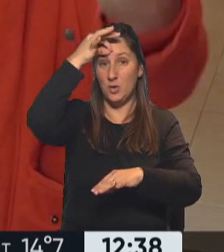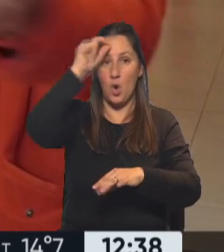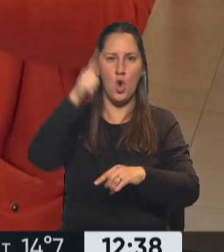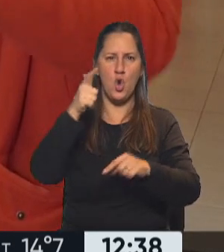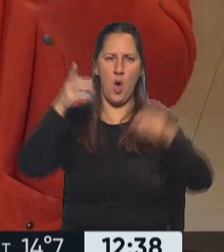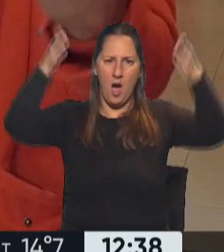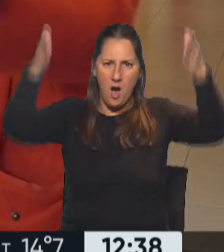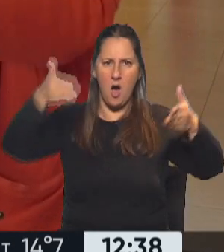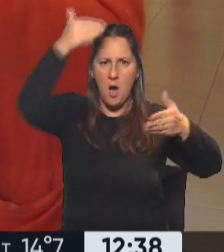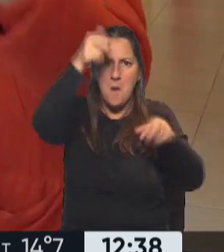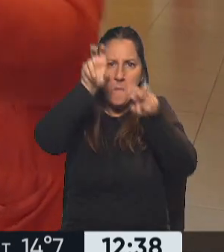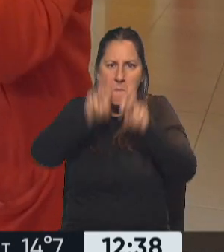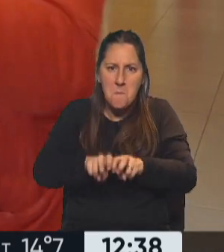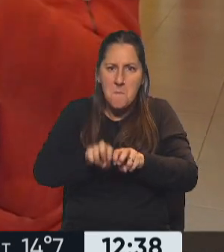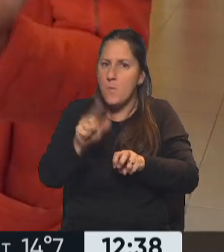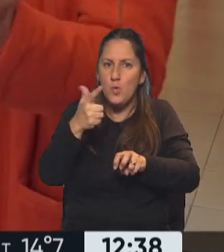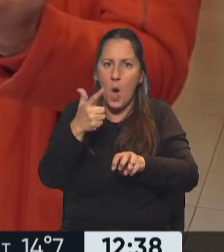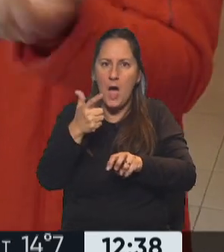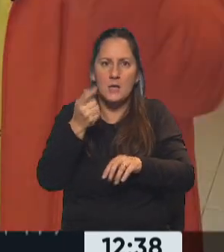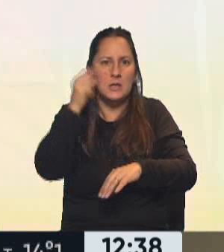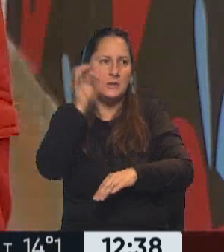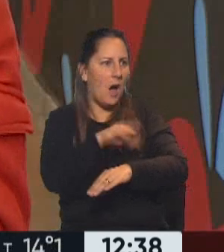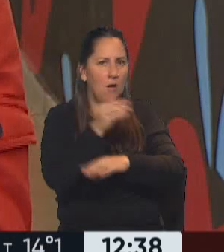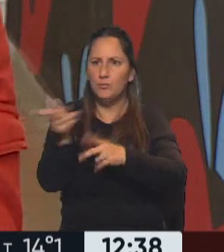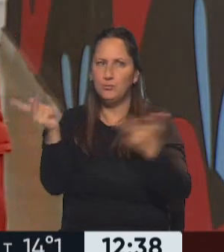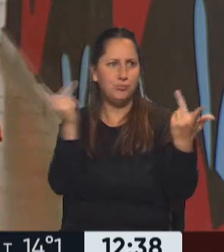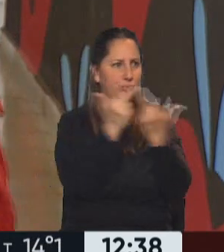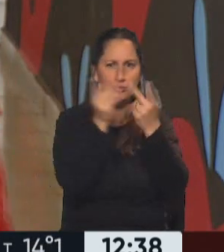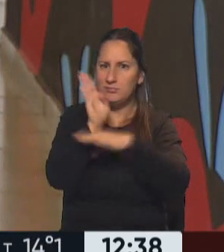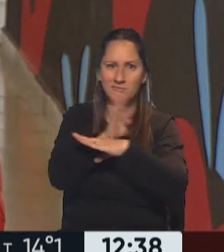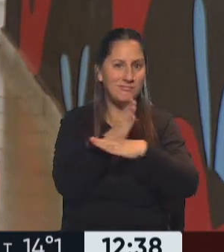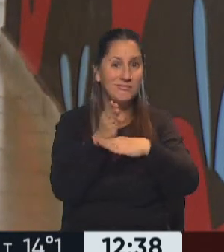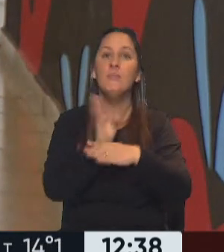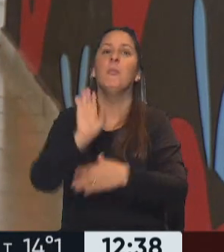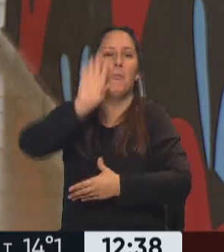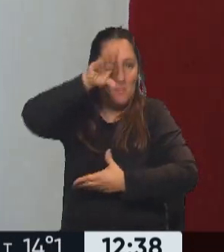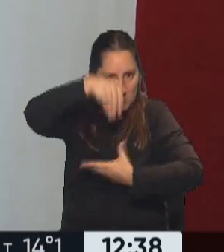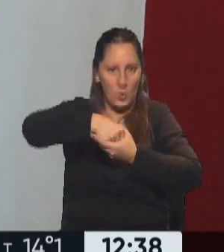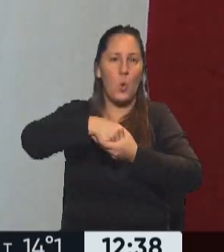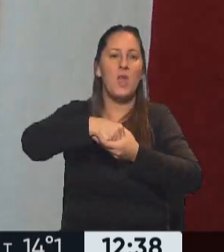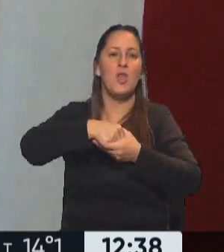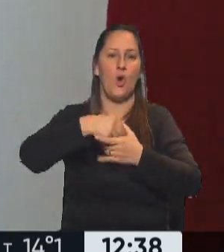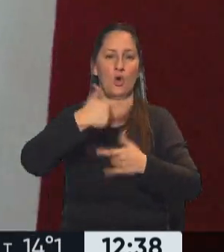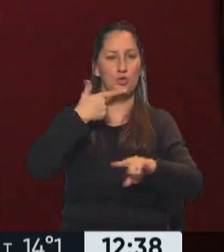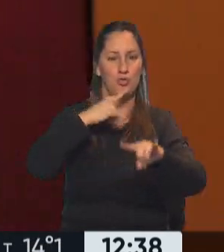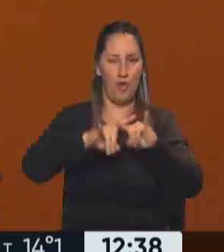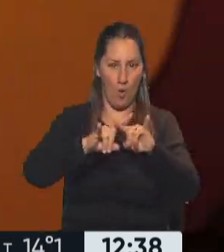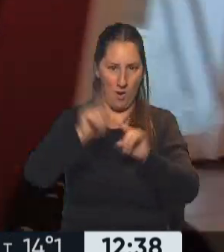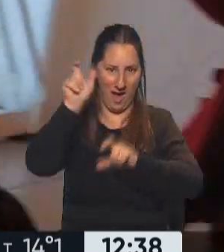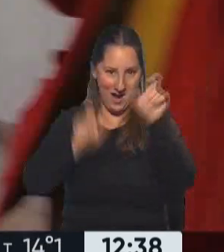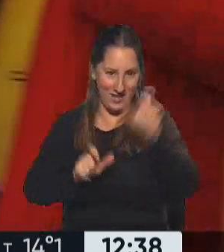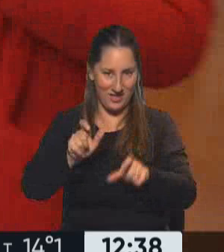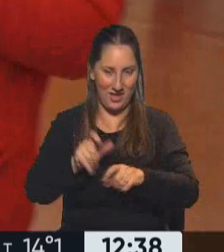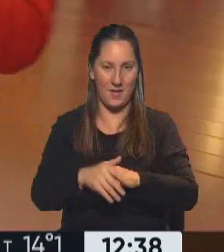pared y al empezar a ser mediadores en ese vínculo, son también parte de esa experiencia. Y